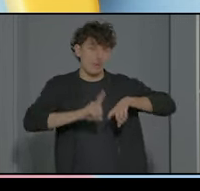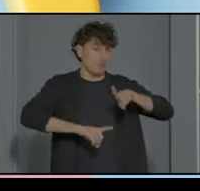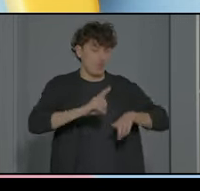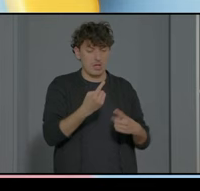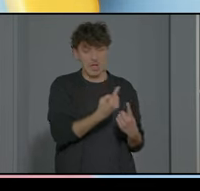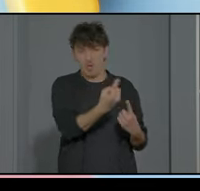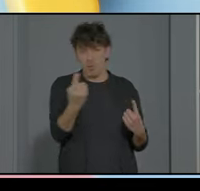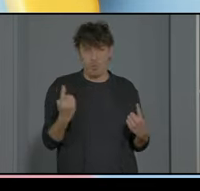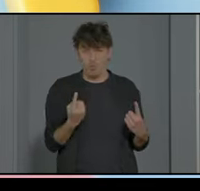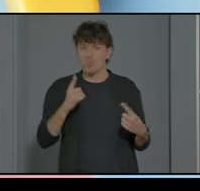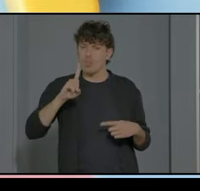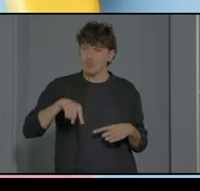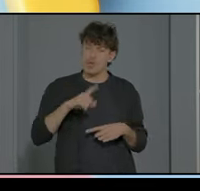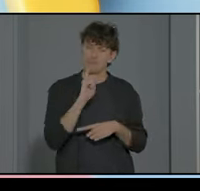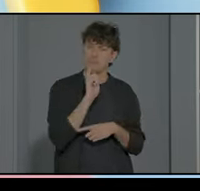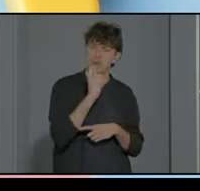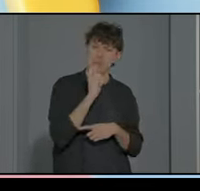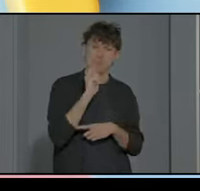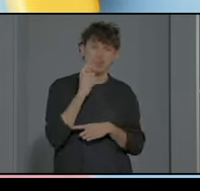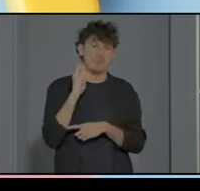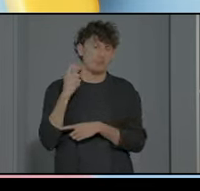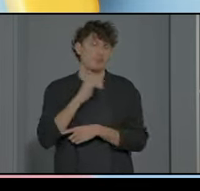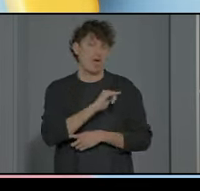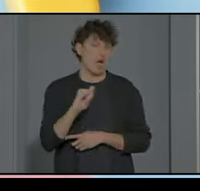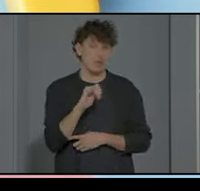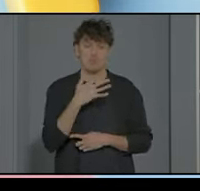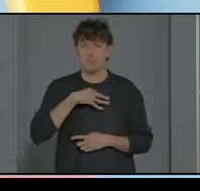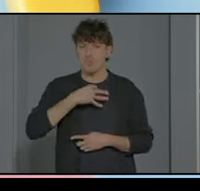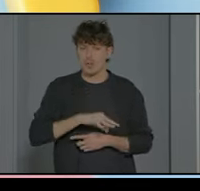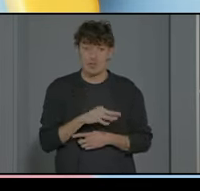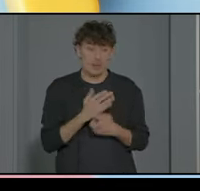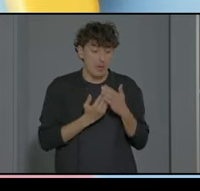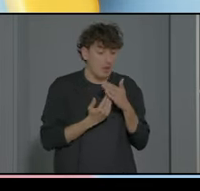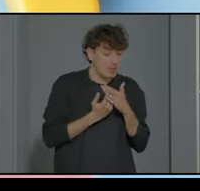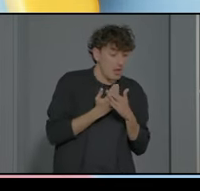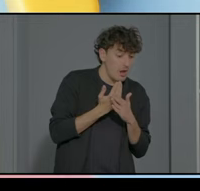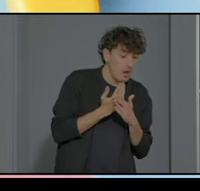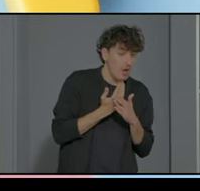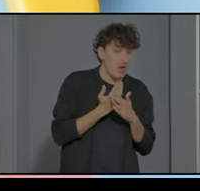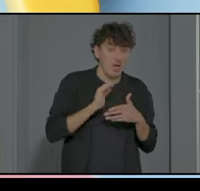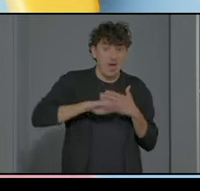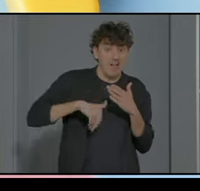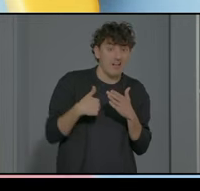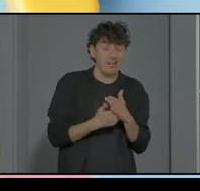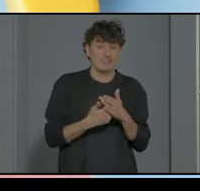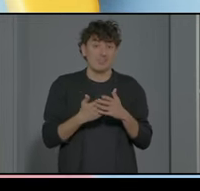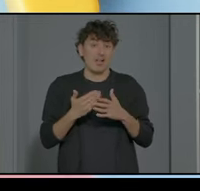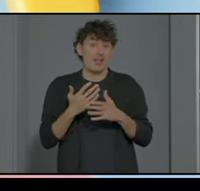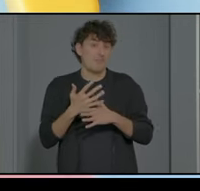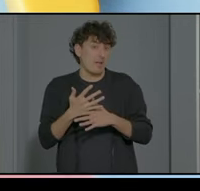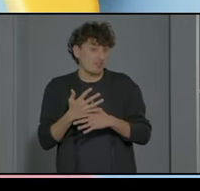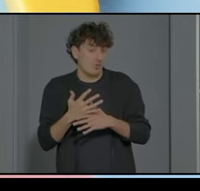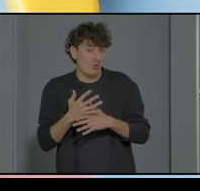hay como hitos un poco en esos tiempos pues a lo mejor un ratito en la mañana hasta que es el tiempo libre o